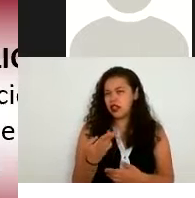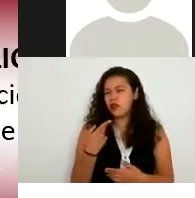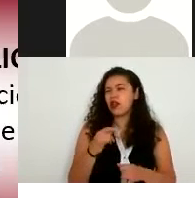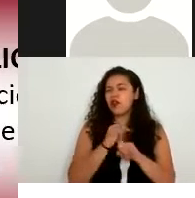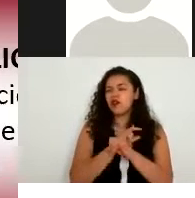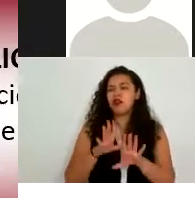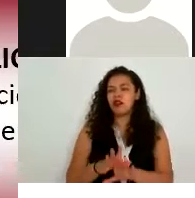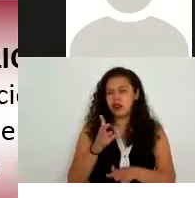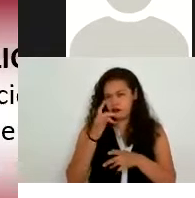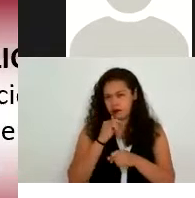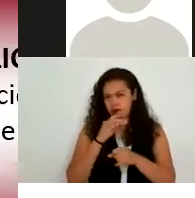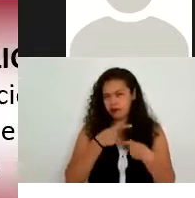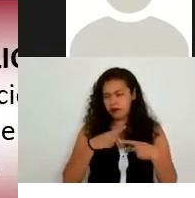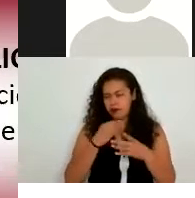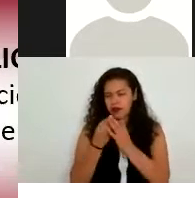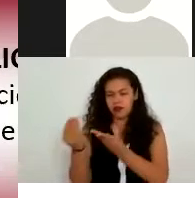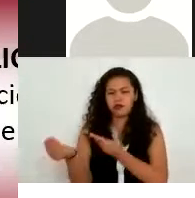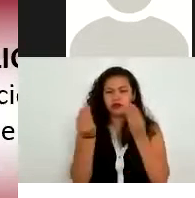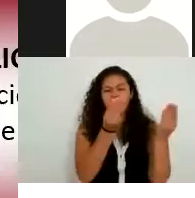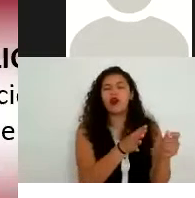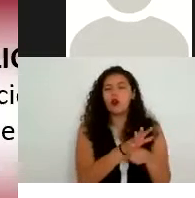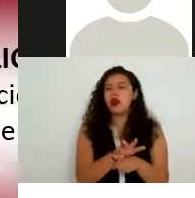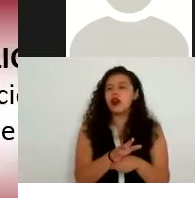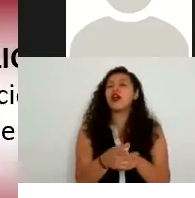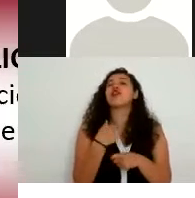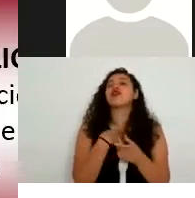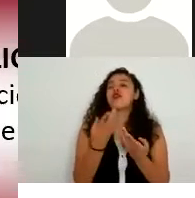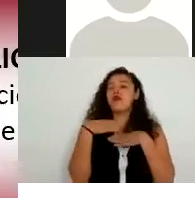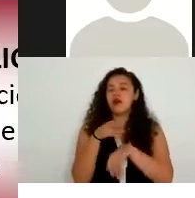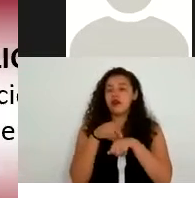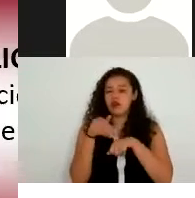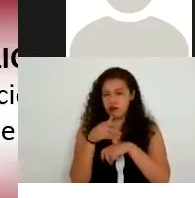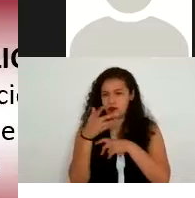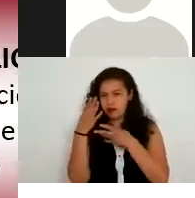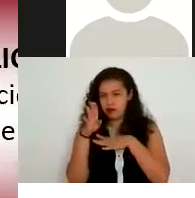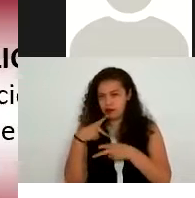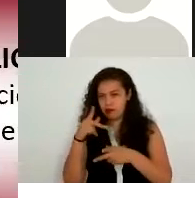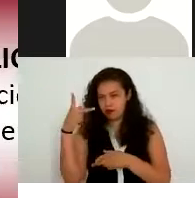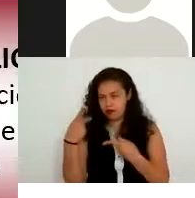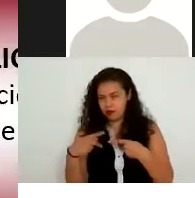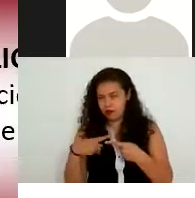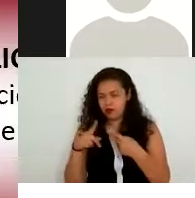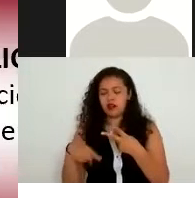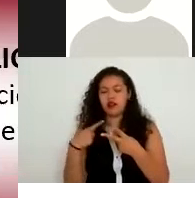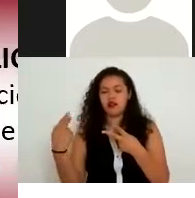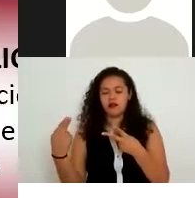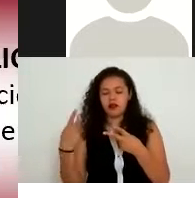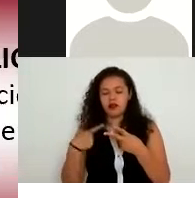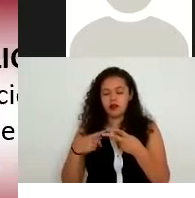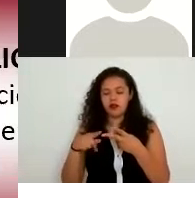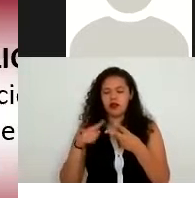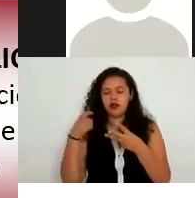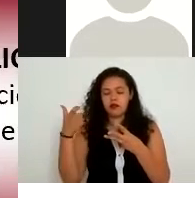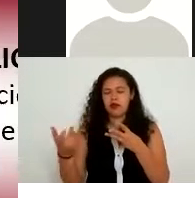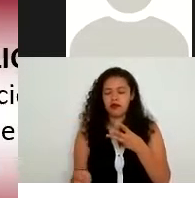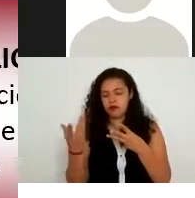yo necesito mandarle a ese banco el número de cuenta bancaria de la persona y la persona y su remuneración lo que